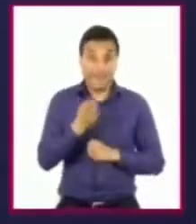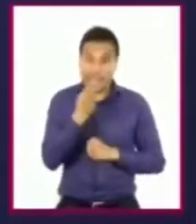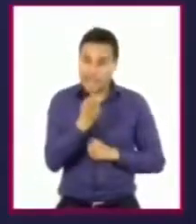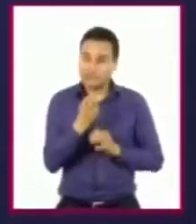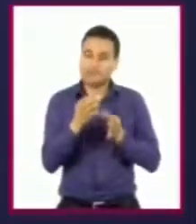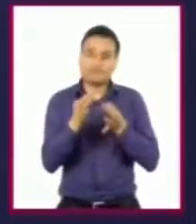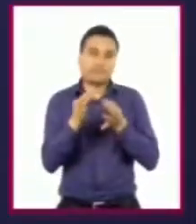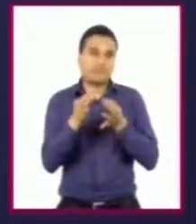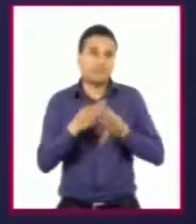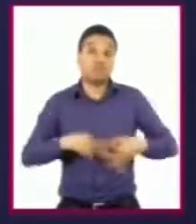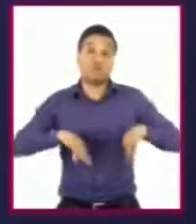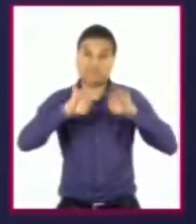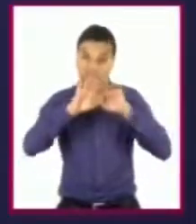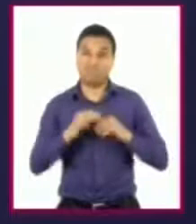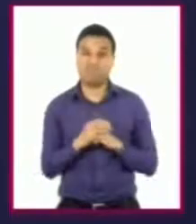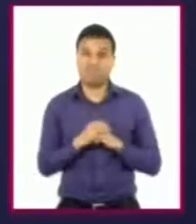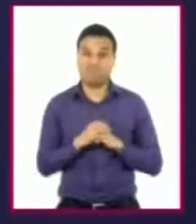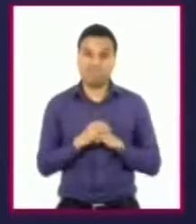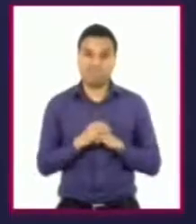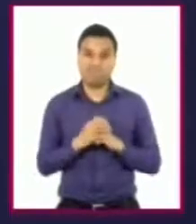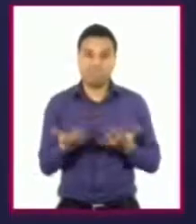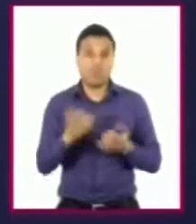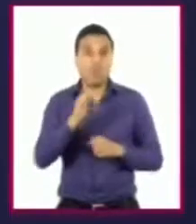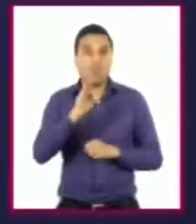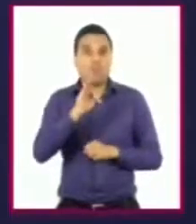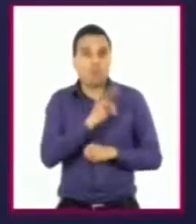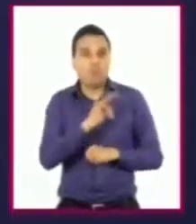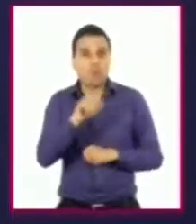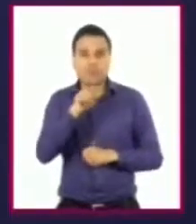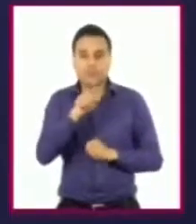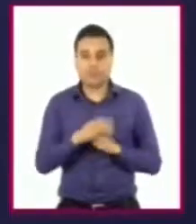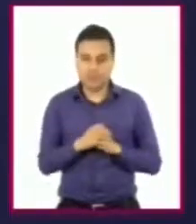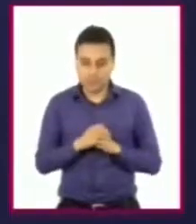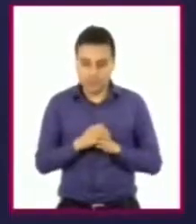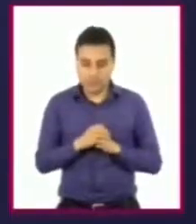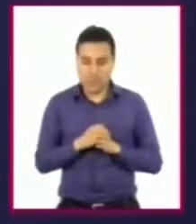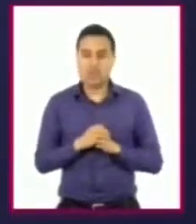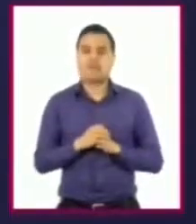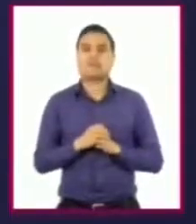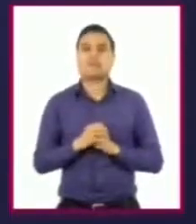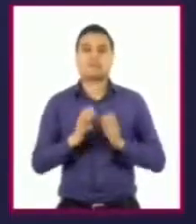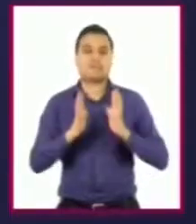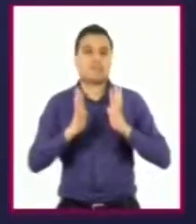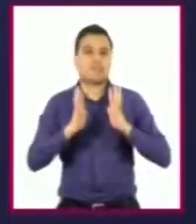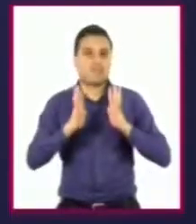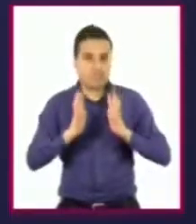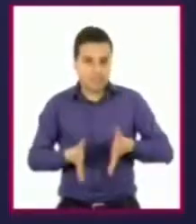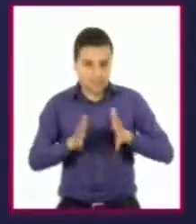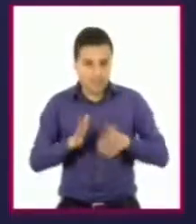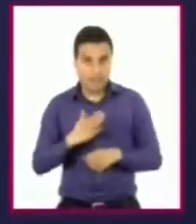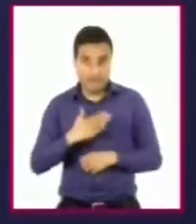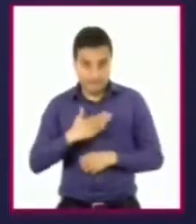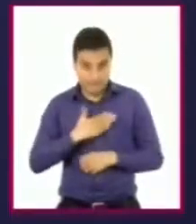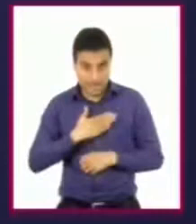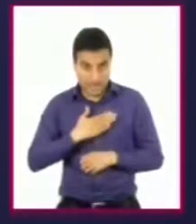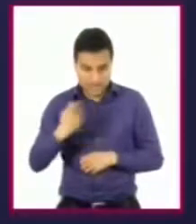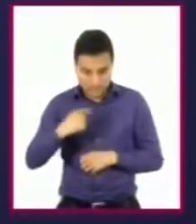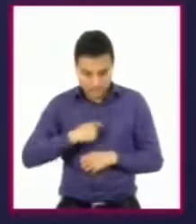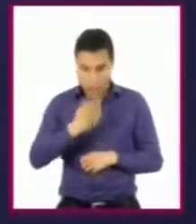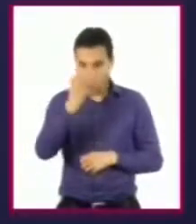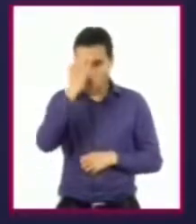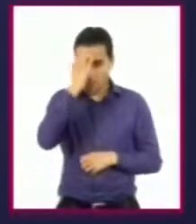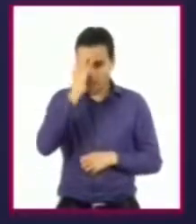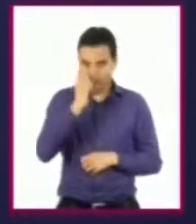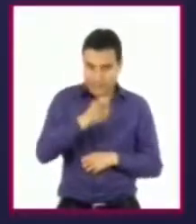importante del juego. Pues les permite identificar los diferentes rasgos de su identidad y clasificar